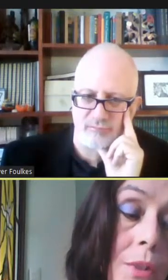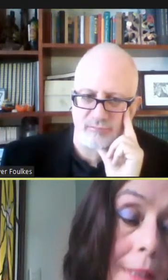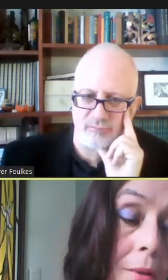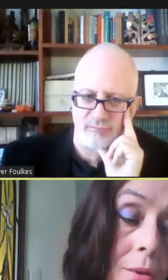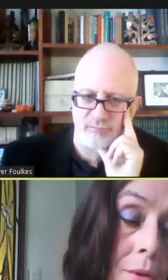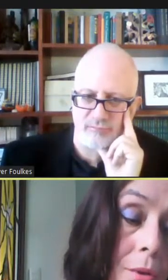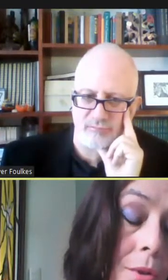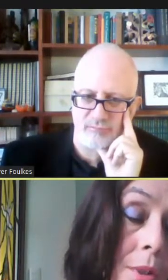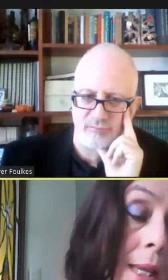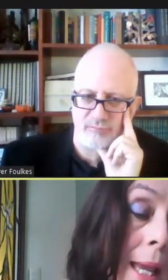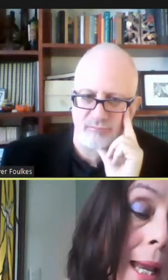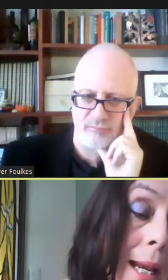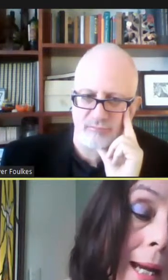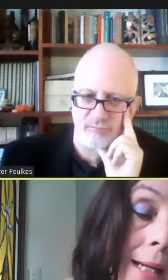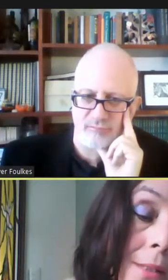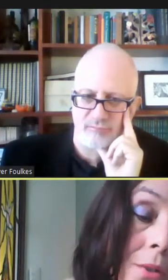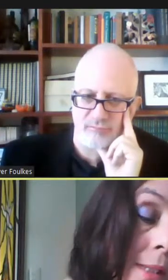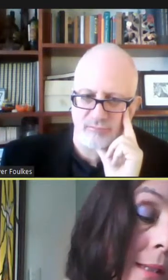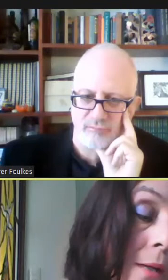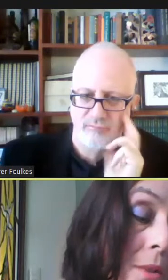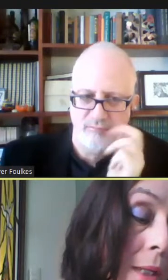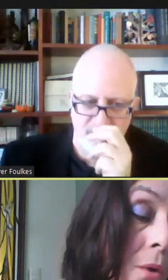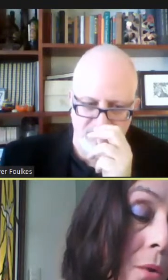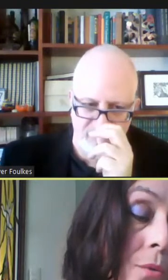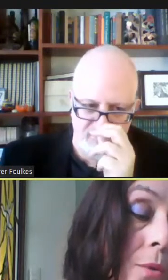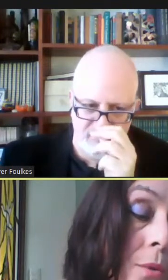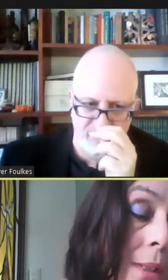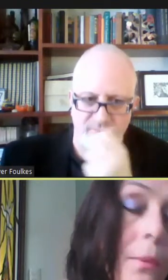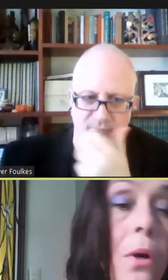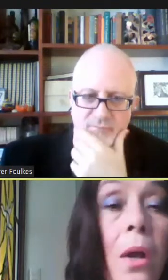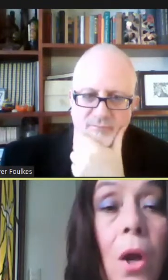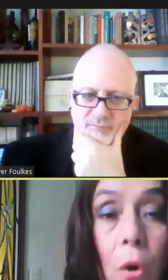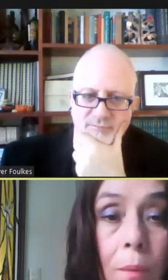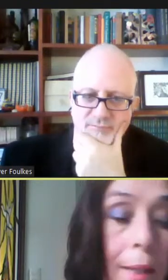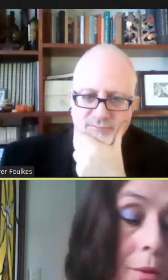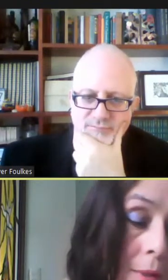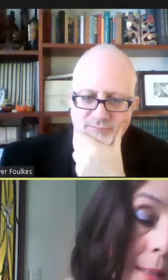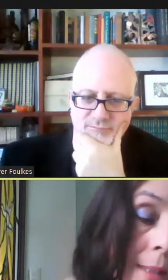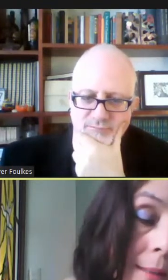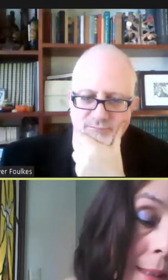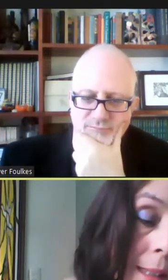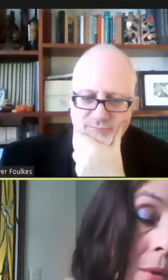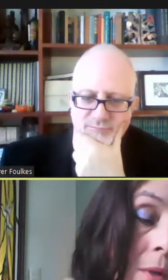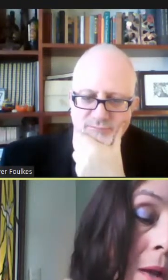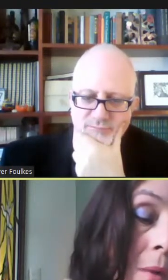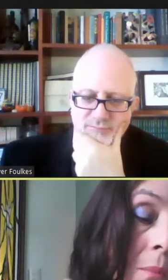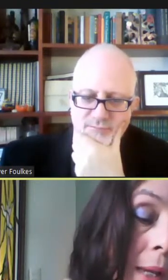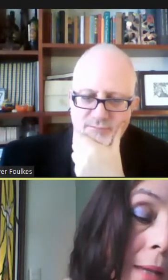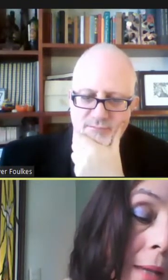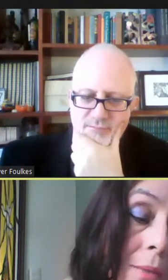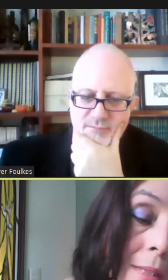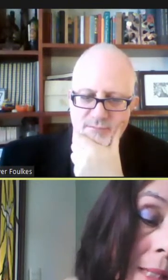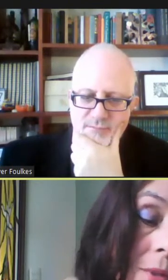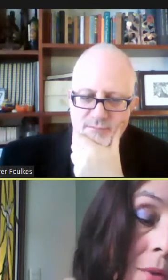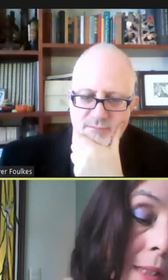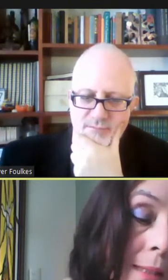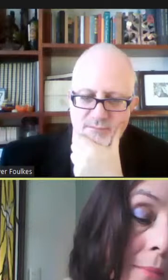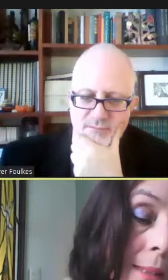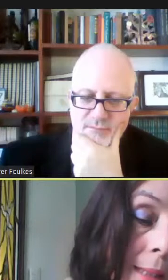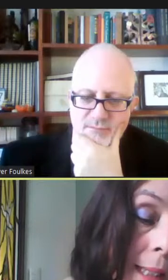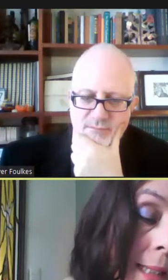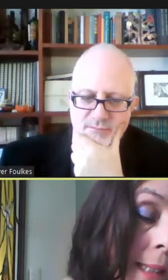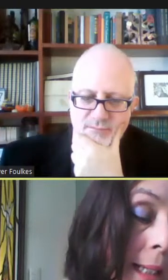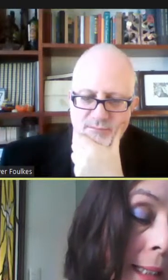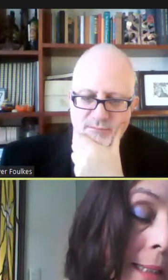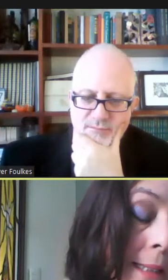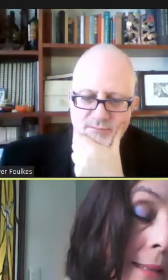nosotros sin nosotros, la creación de este consejo consultivo cobra total sentido porque en un espacio donde se